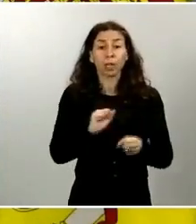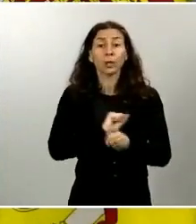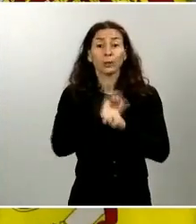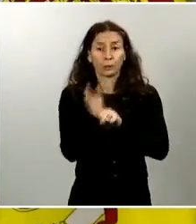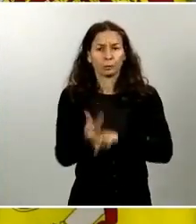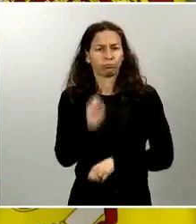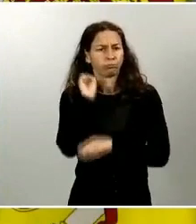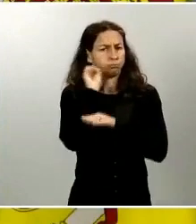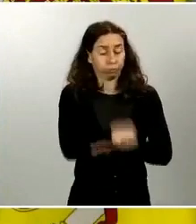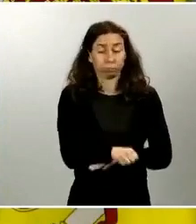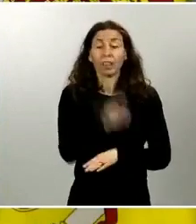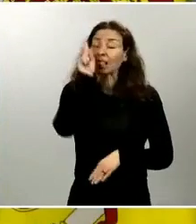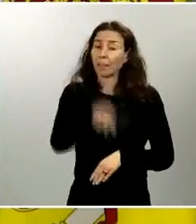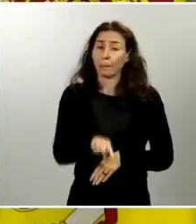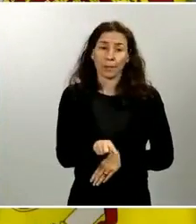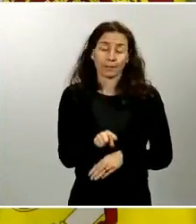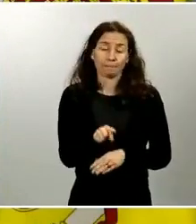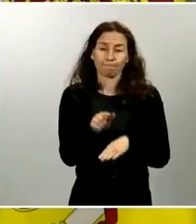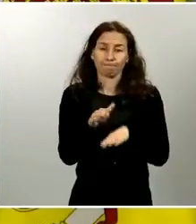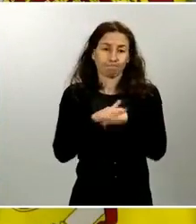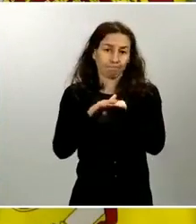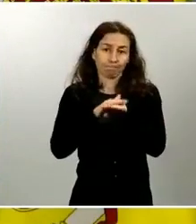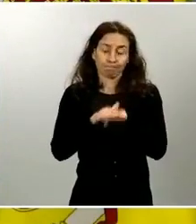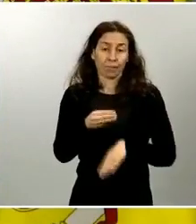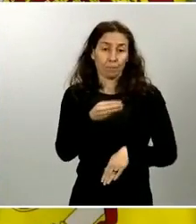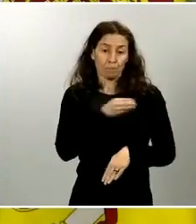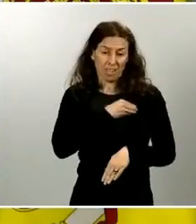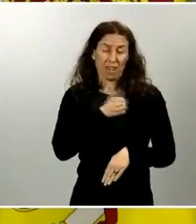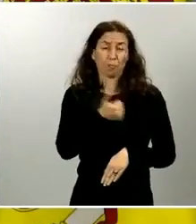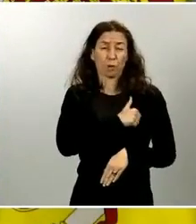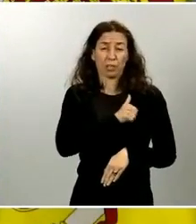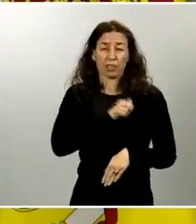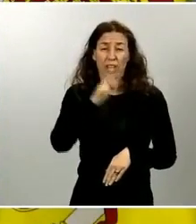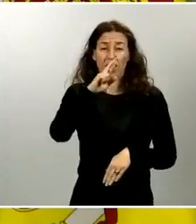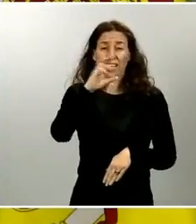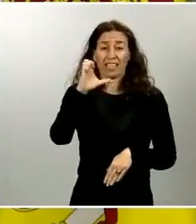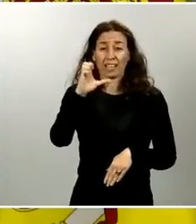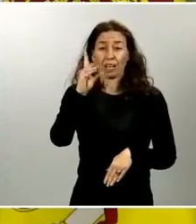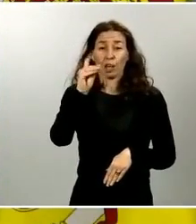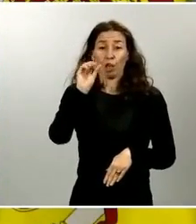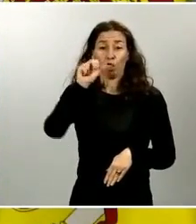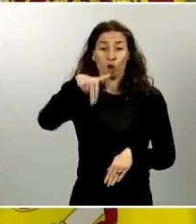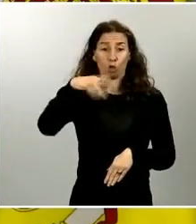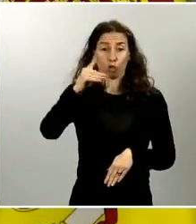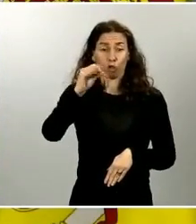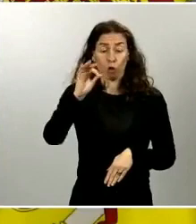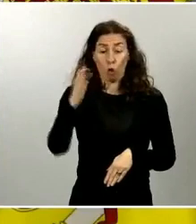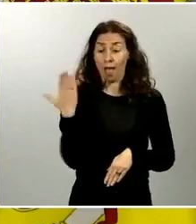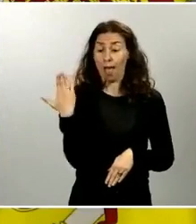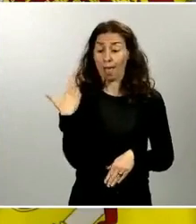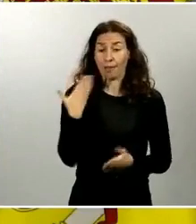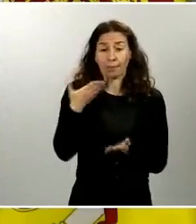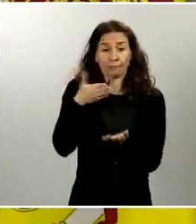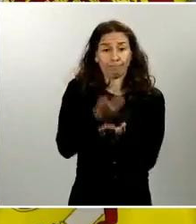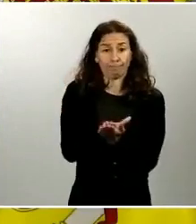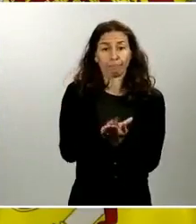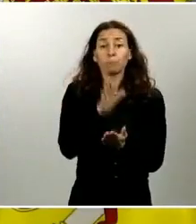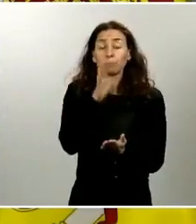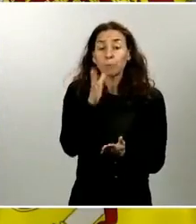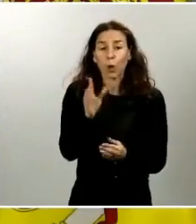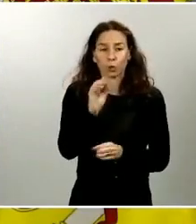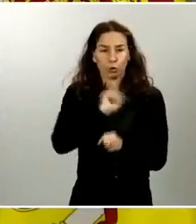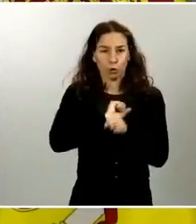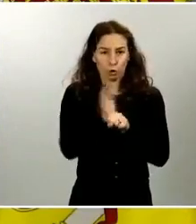condolencias a la familia del policía Francisco Redondo destinado a Madrid que ayer falleció con coronavirus hacemos